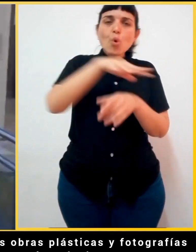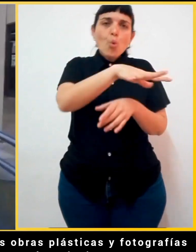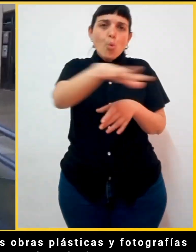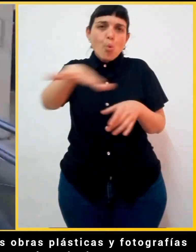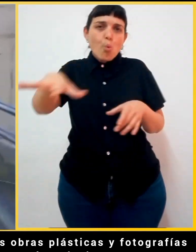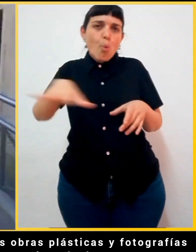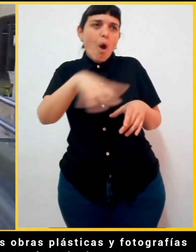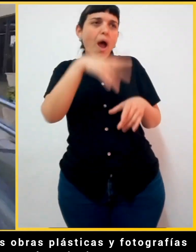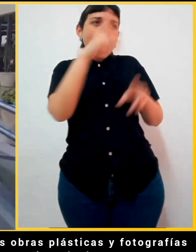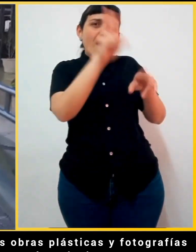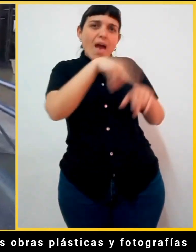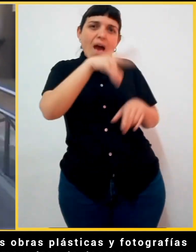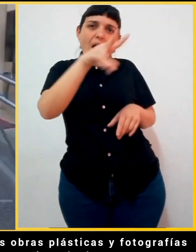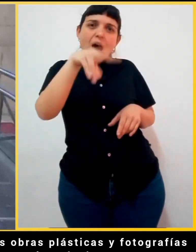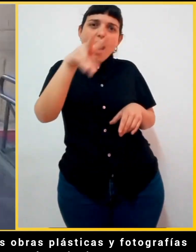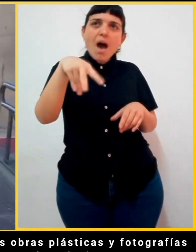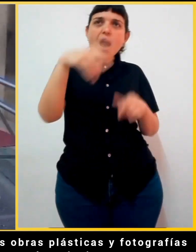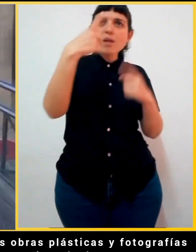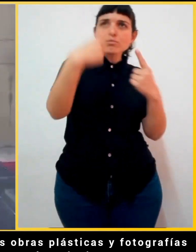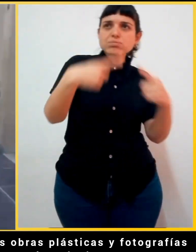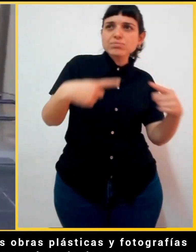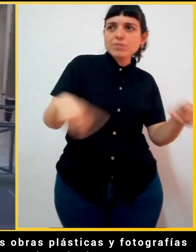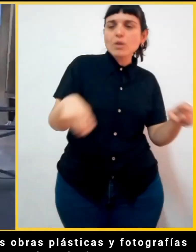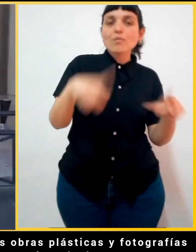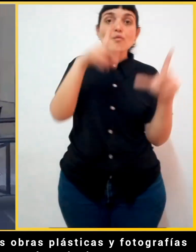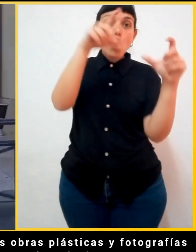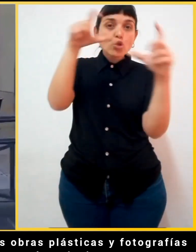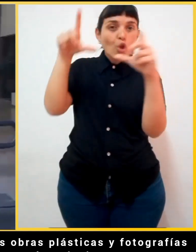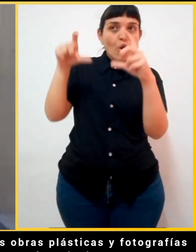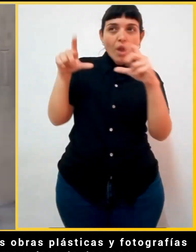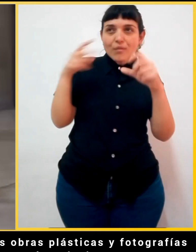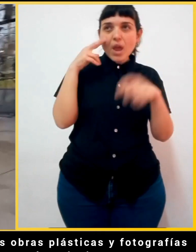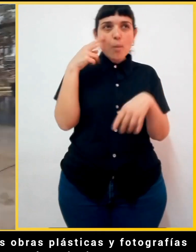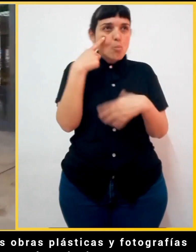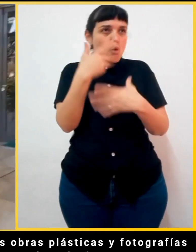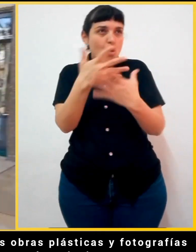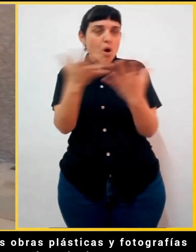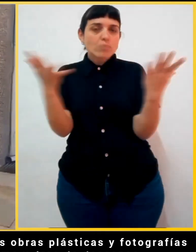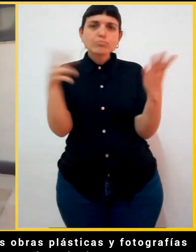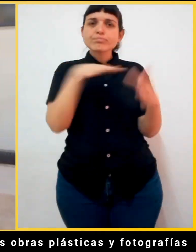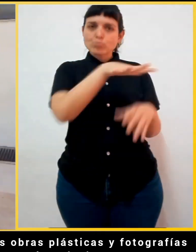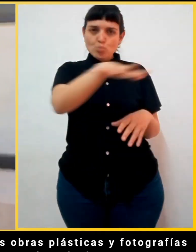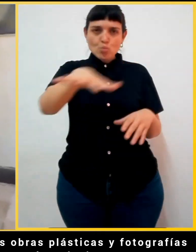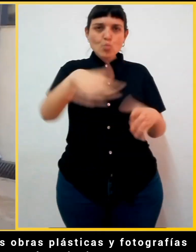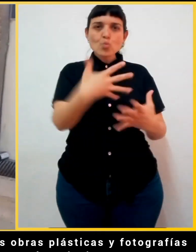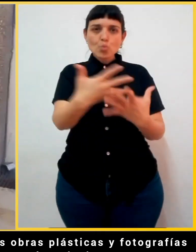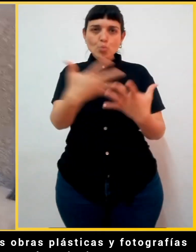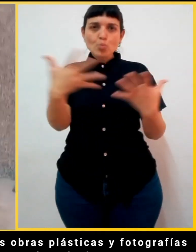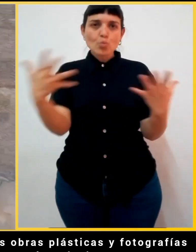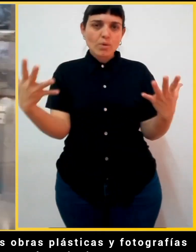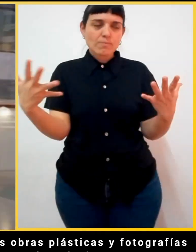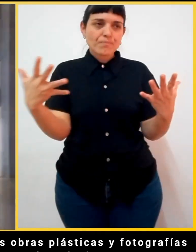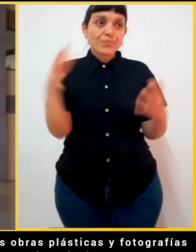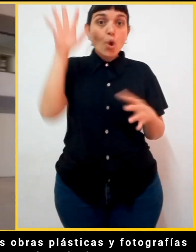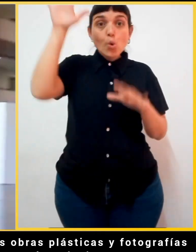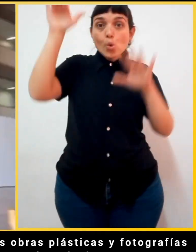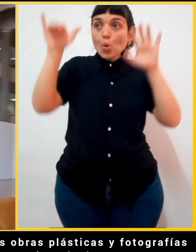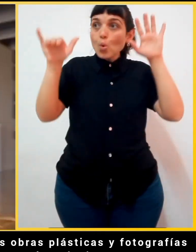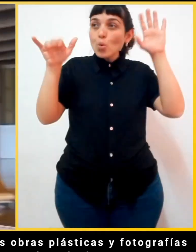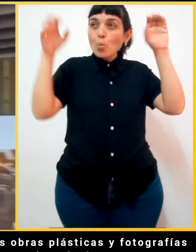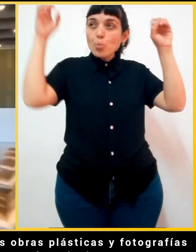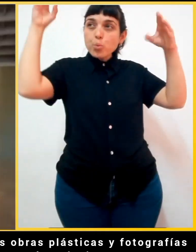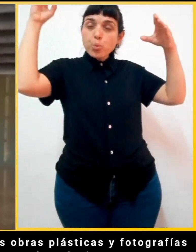espacios donde se exhiben las obras plásticas y fotografías son amplios. Tienen iluminación